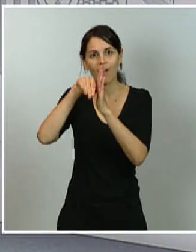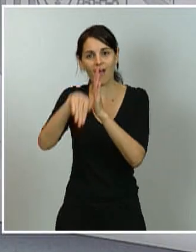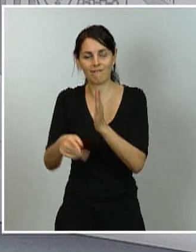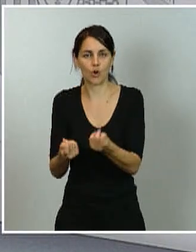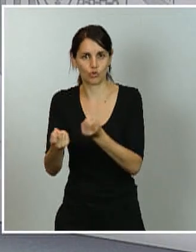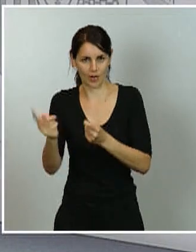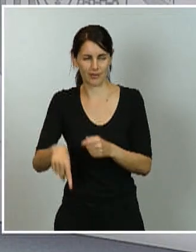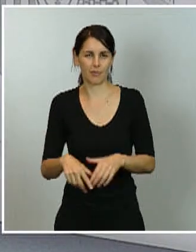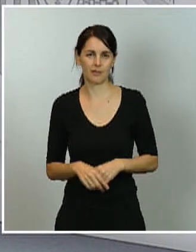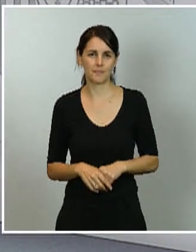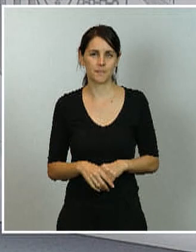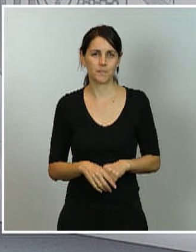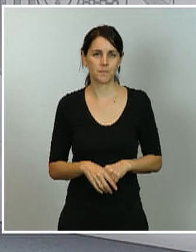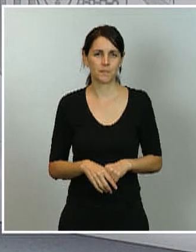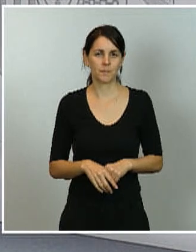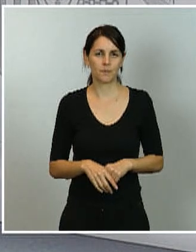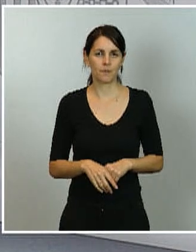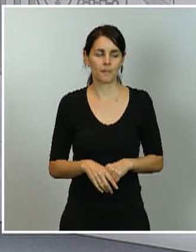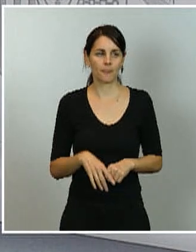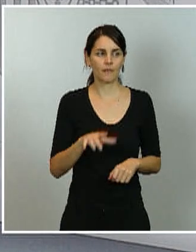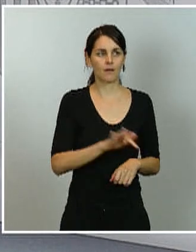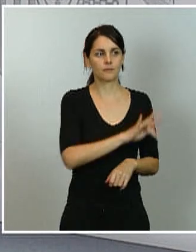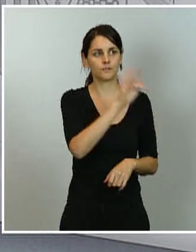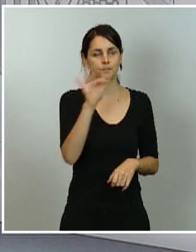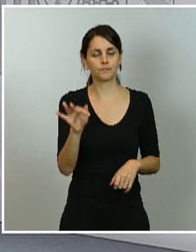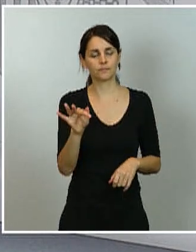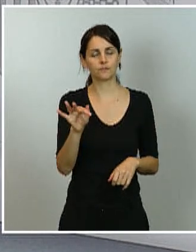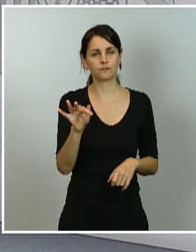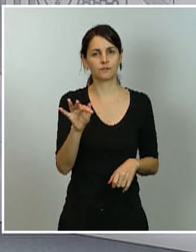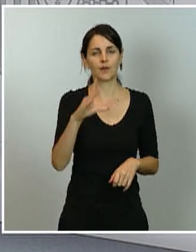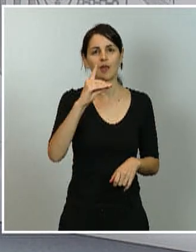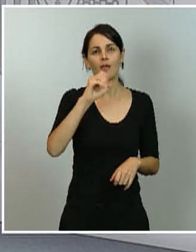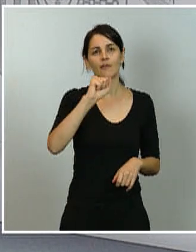Pregunta también Antonio Delgado, del Datadista. Adelante, Antonio.